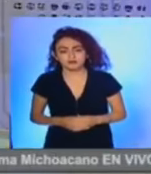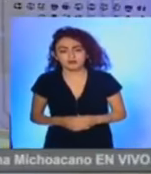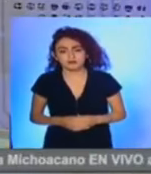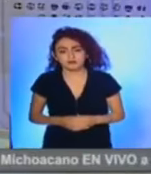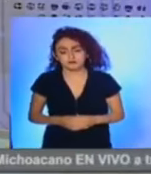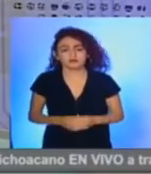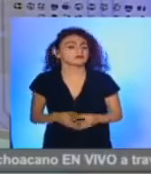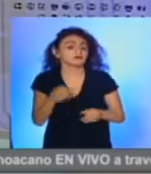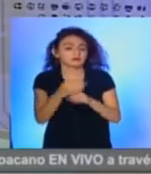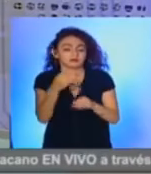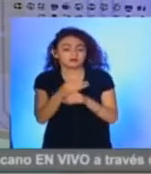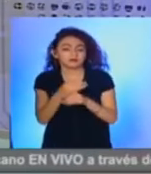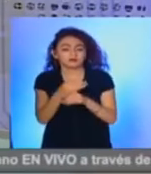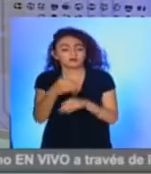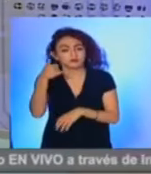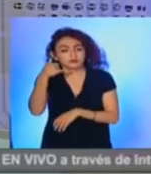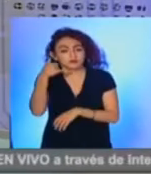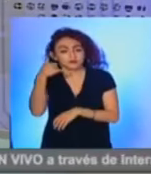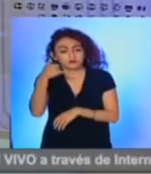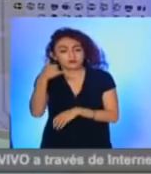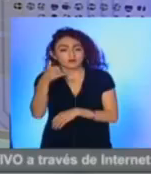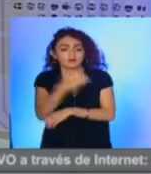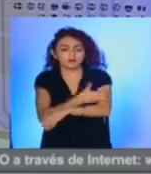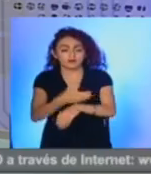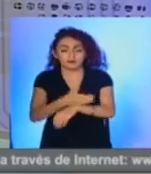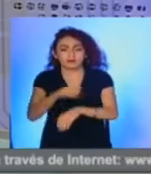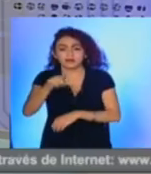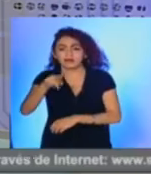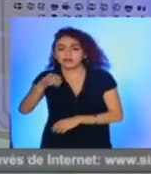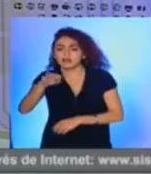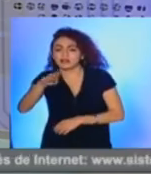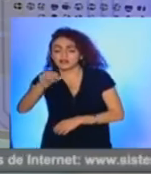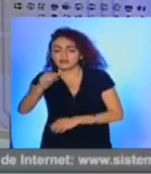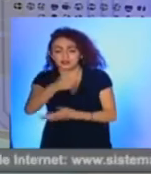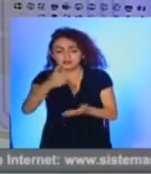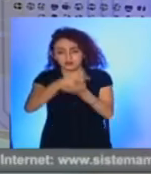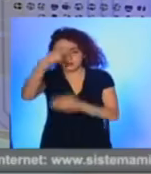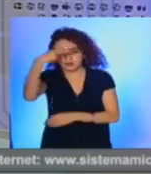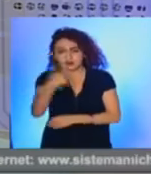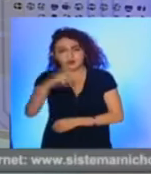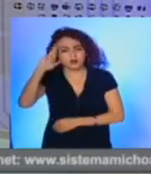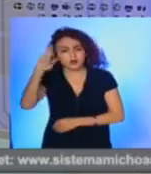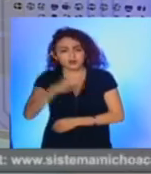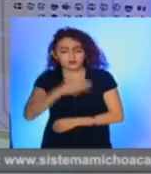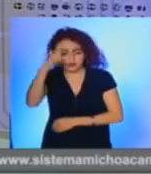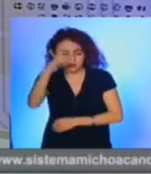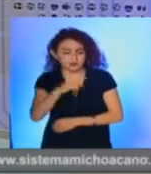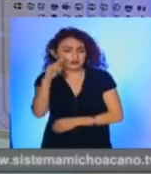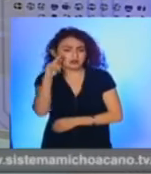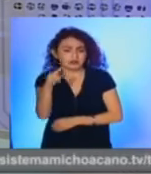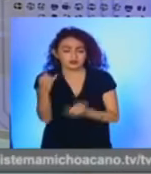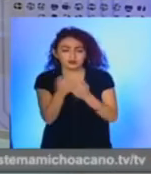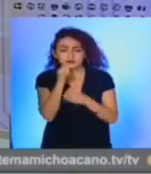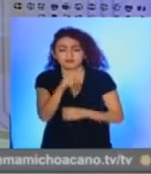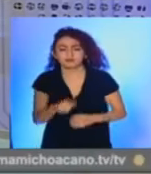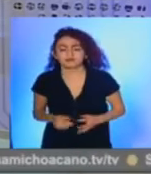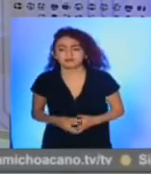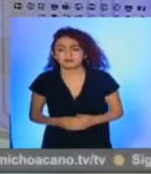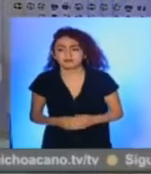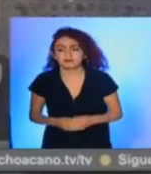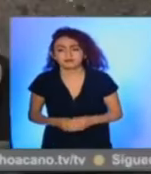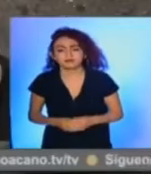Y en este momento nos enlazamos hasta la Ciudad de México con nuestra compañera corresponsal Livia Buzio. Livia, muy buena noche, te vemos y también te escuchamos.